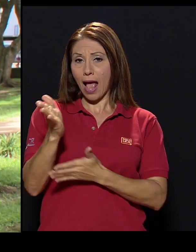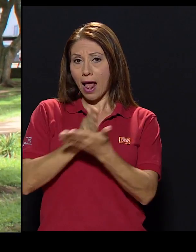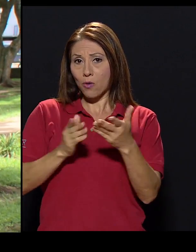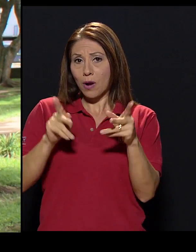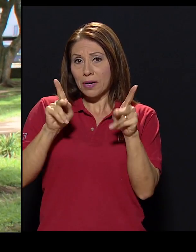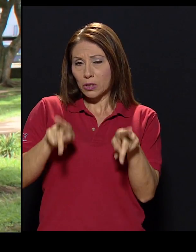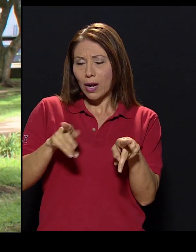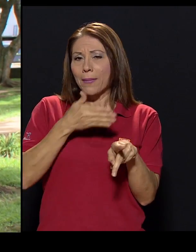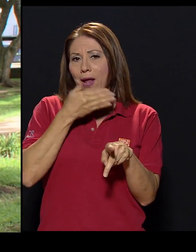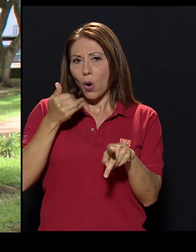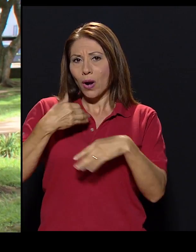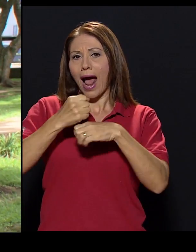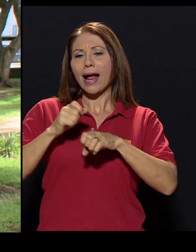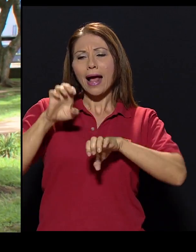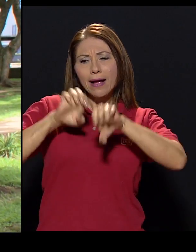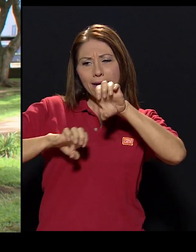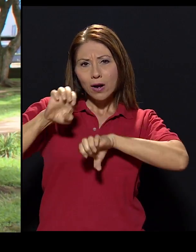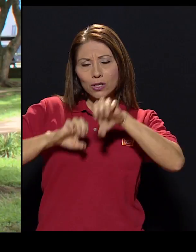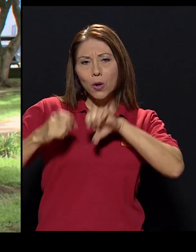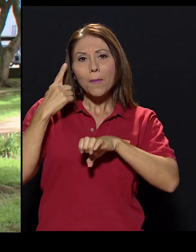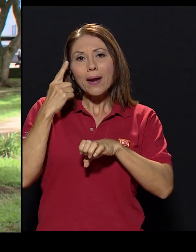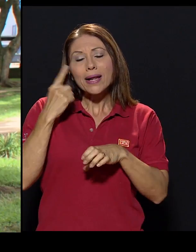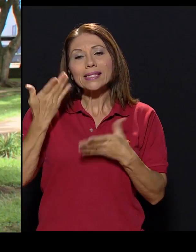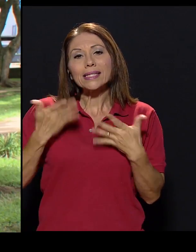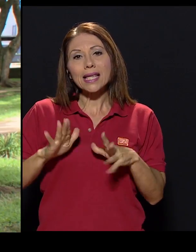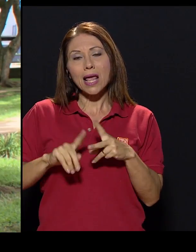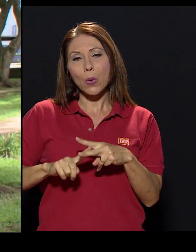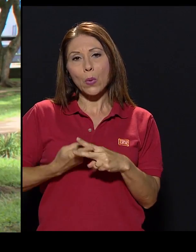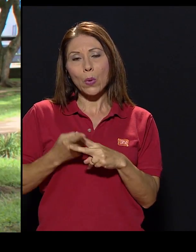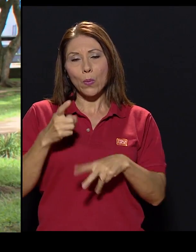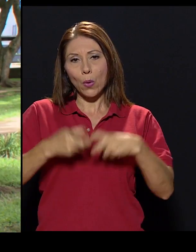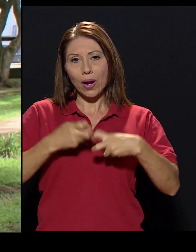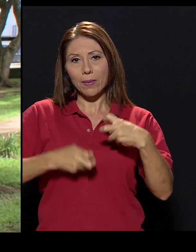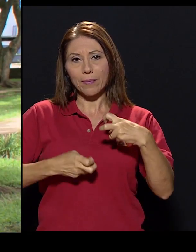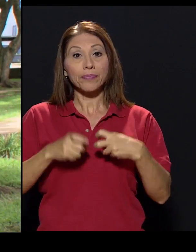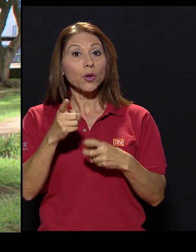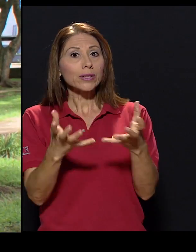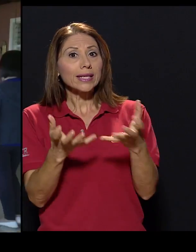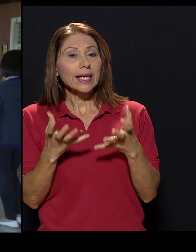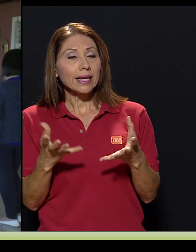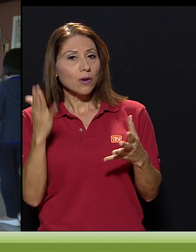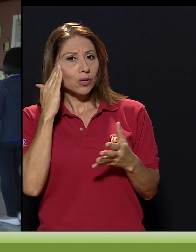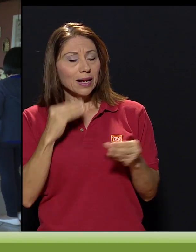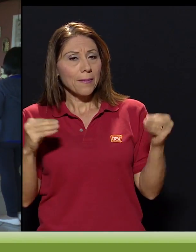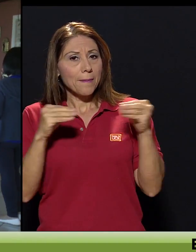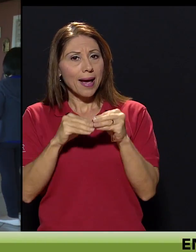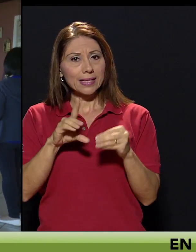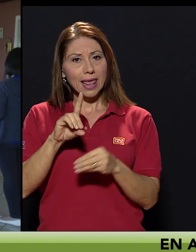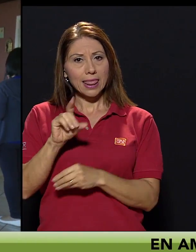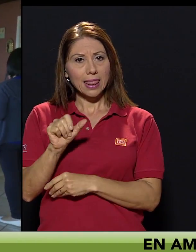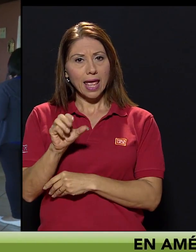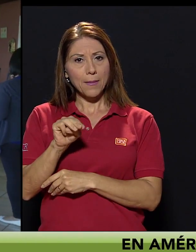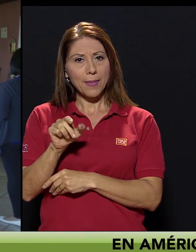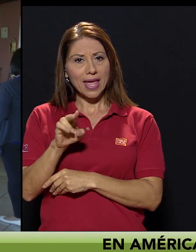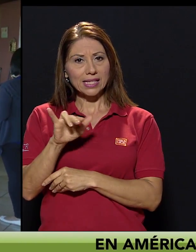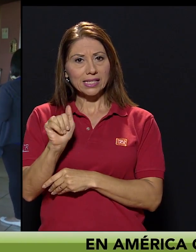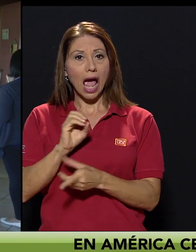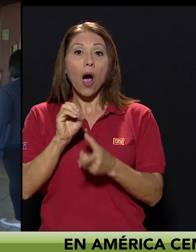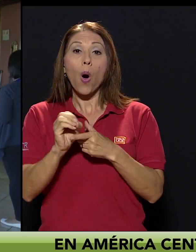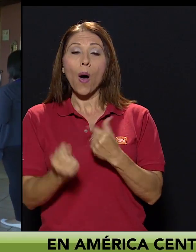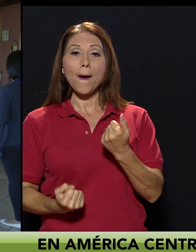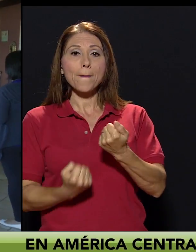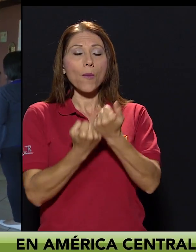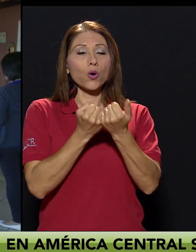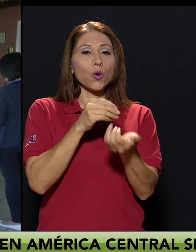que alguien que sepa nos haga una evaluación para ver si estamos al inicio de un problema Si usted quisiera conocer más sobre la